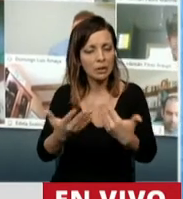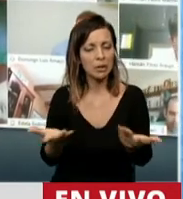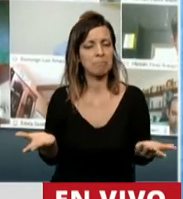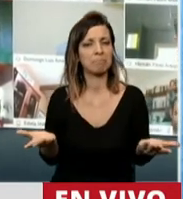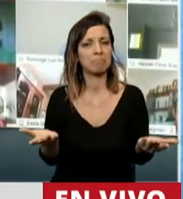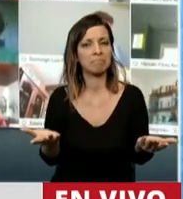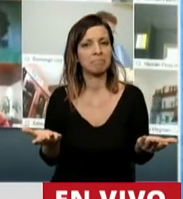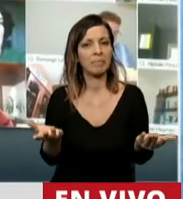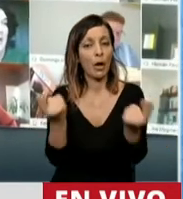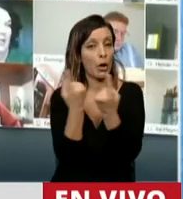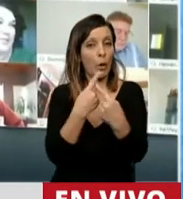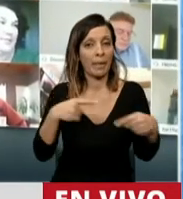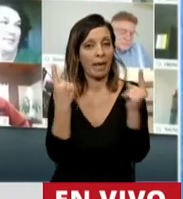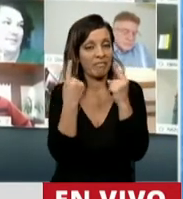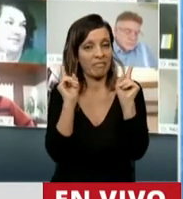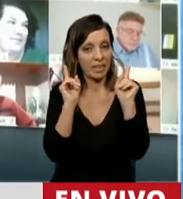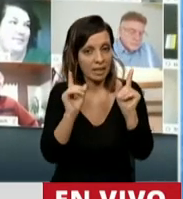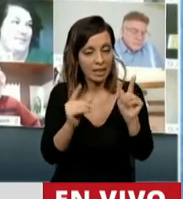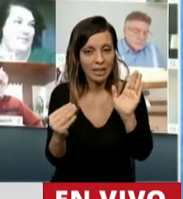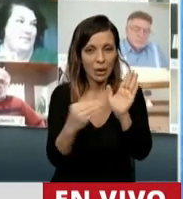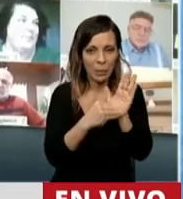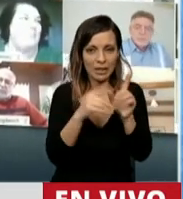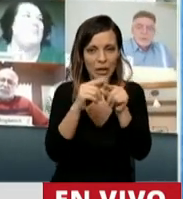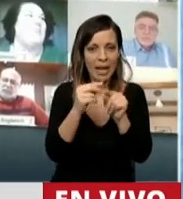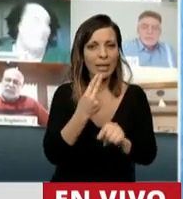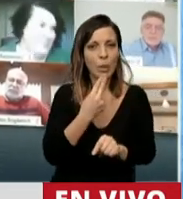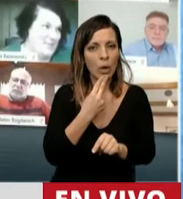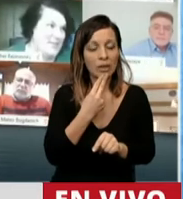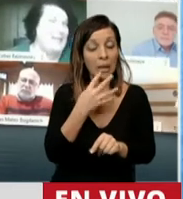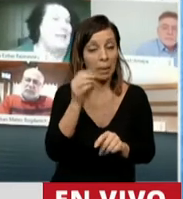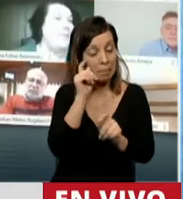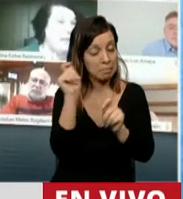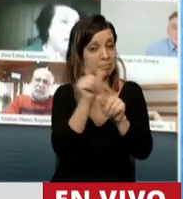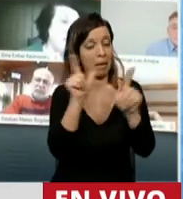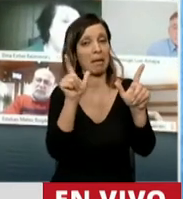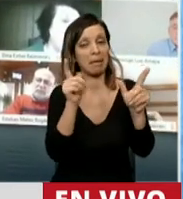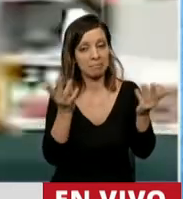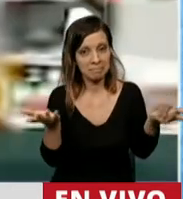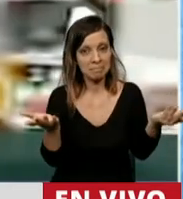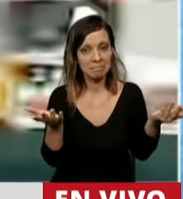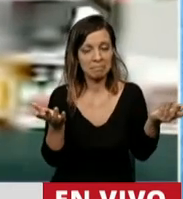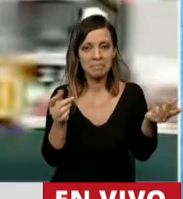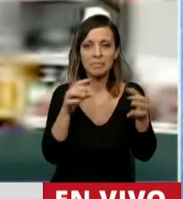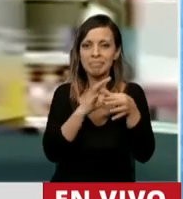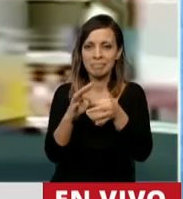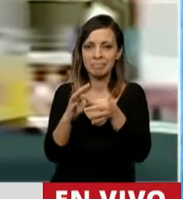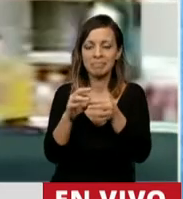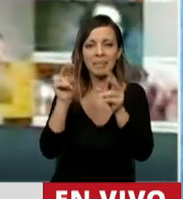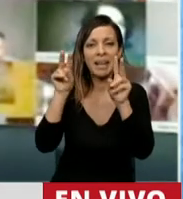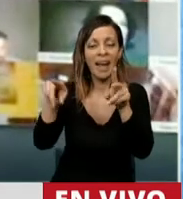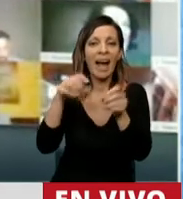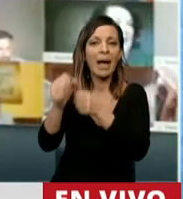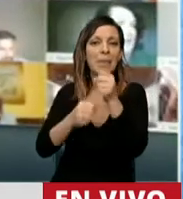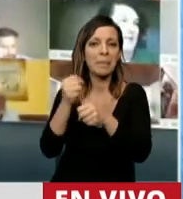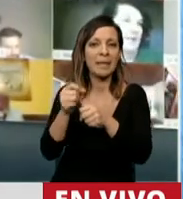La novedosa incorporación de este artículo es muy llamativa, presidente, a la luz de la causa relativa a la fallida empresa